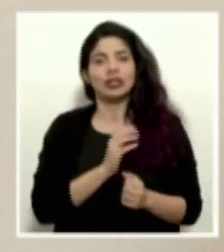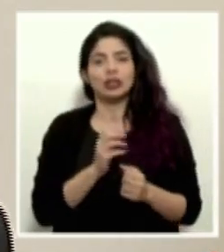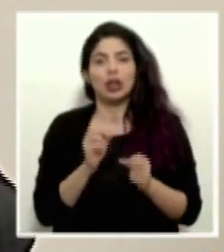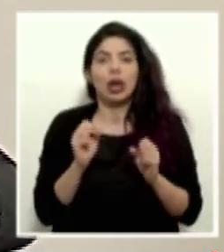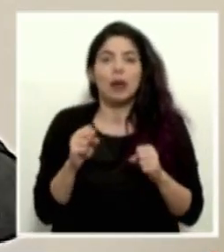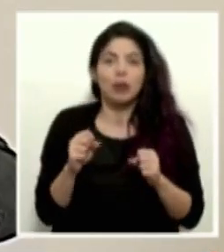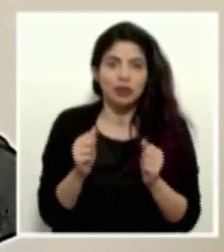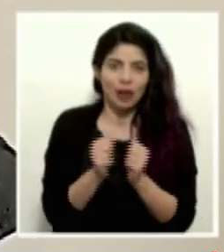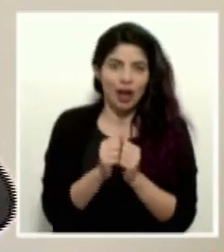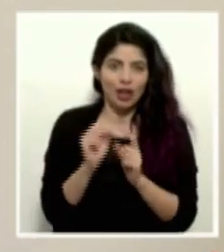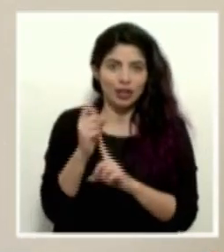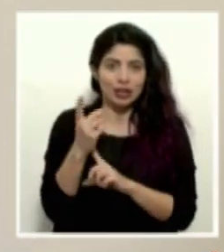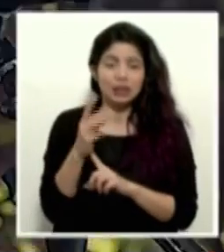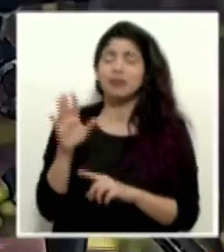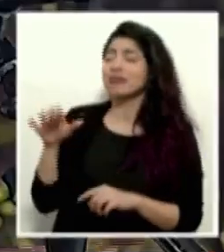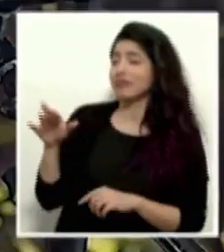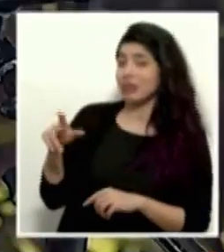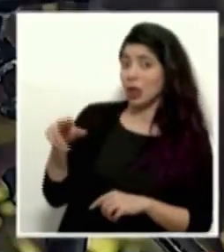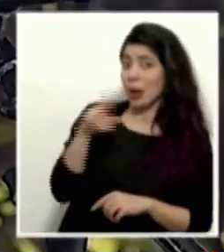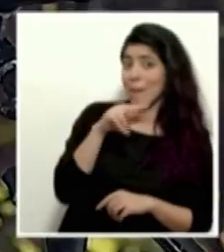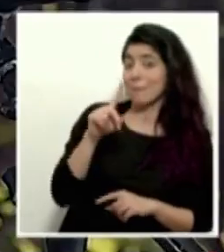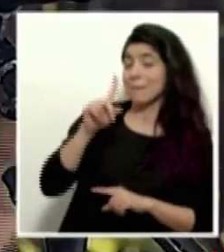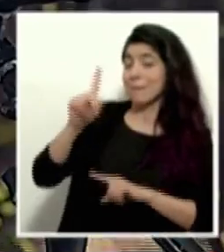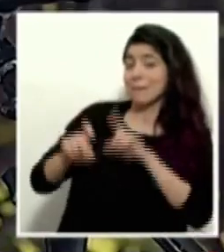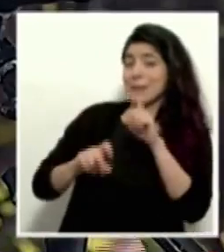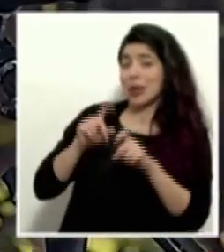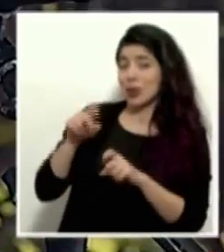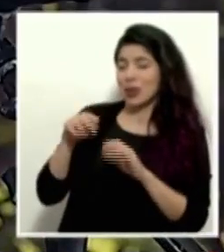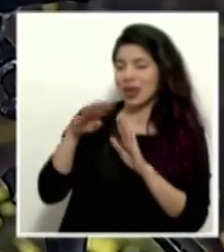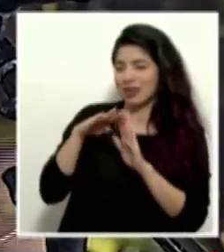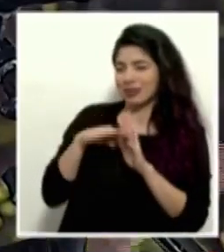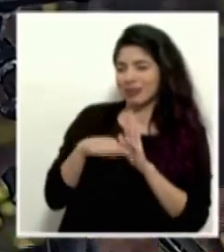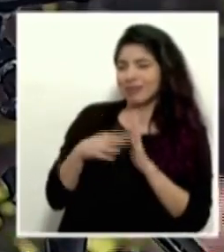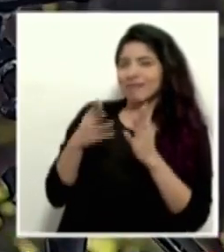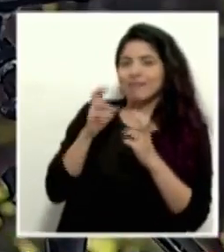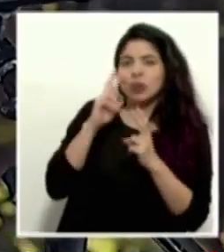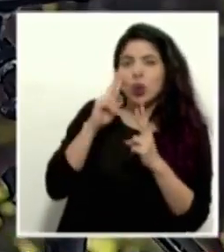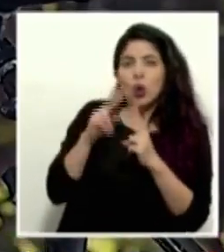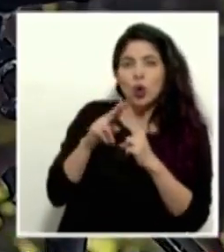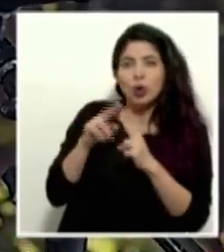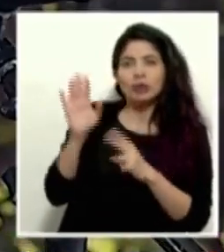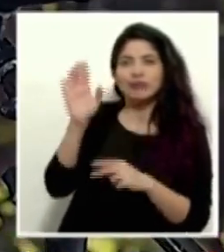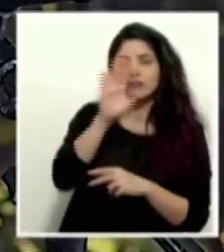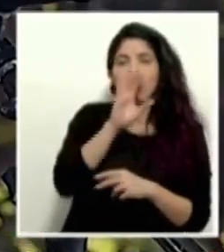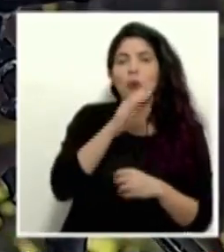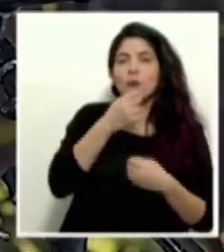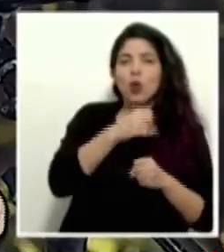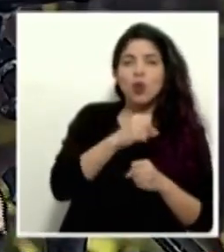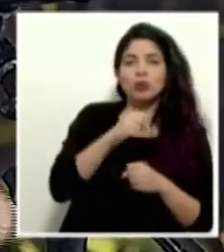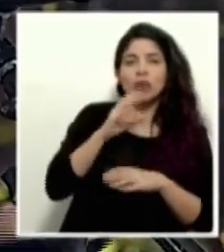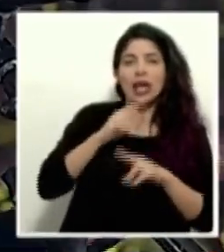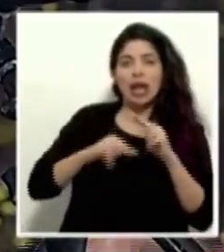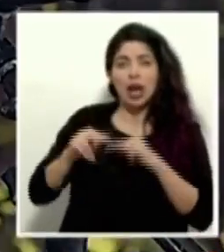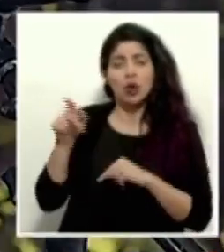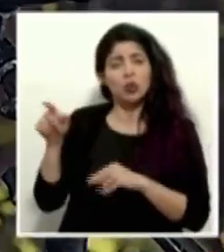sociedad. Don Daniel, los compañeros le consultaban sobre estos criterios que quieren conocer las municipalidades o los comercios, y usted explicaba que son